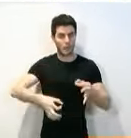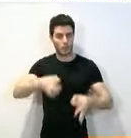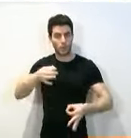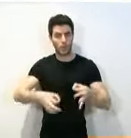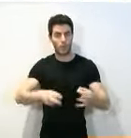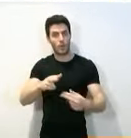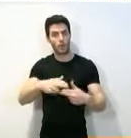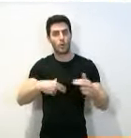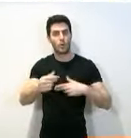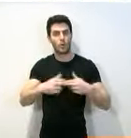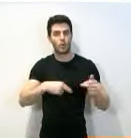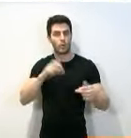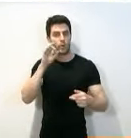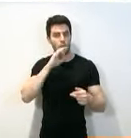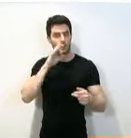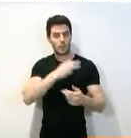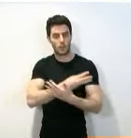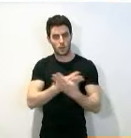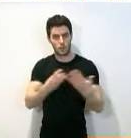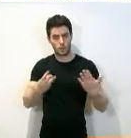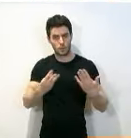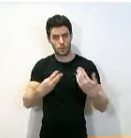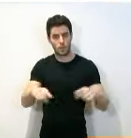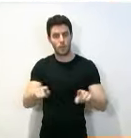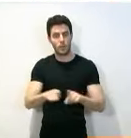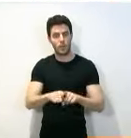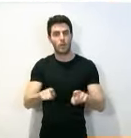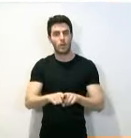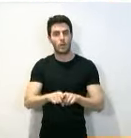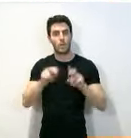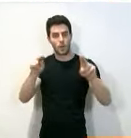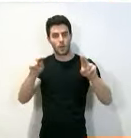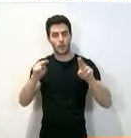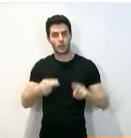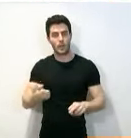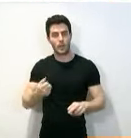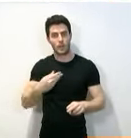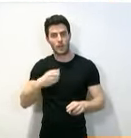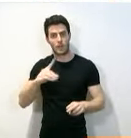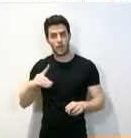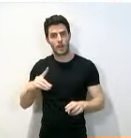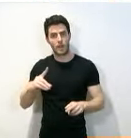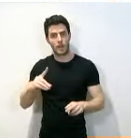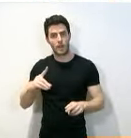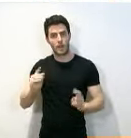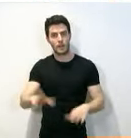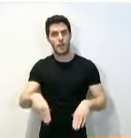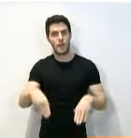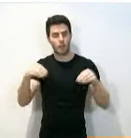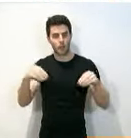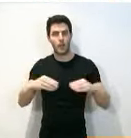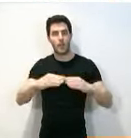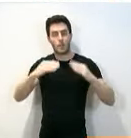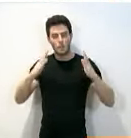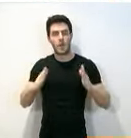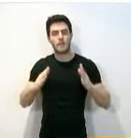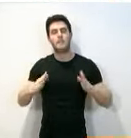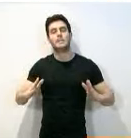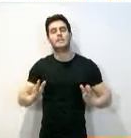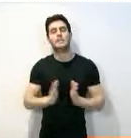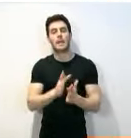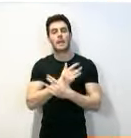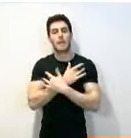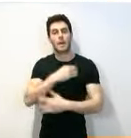construido en el siglo XVIII como residencia del abad del monasterio de Santa María de la Real, que en